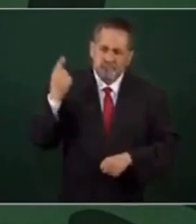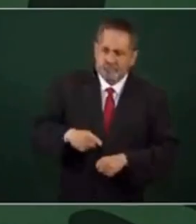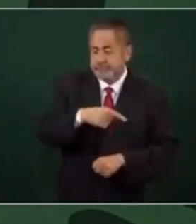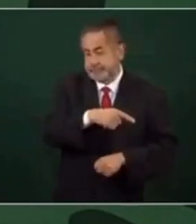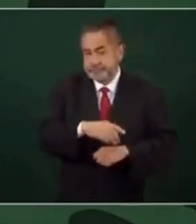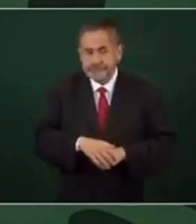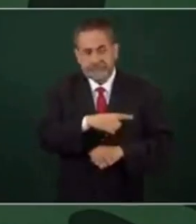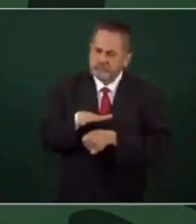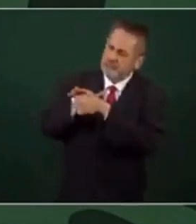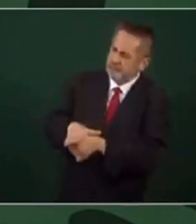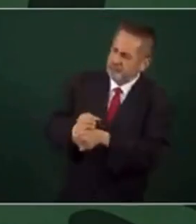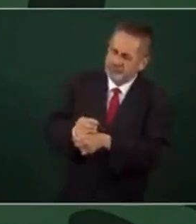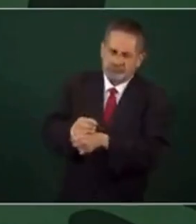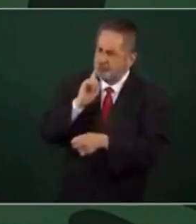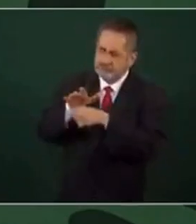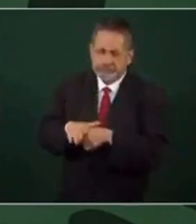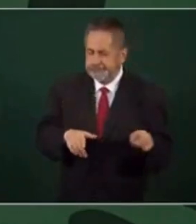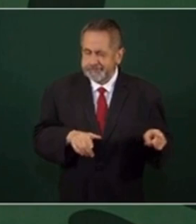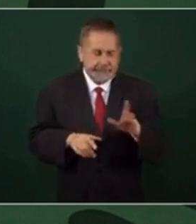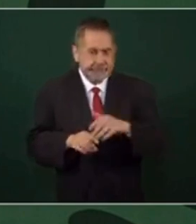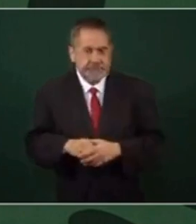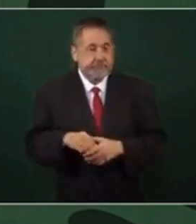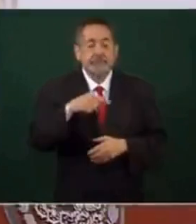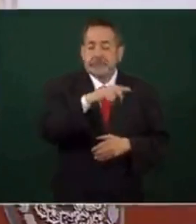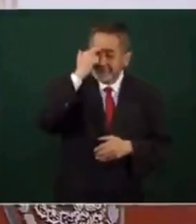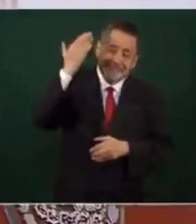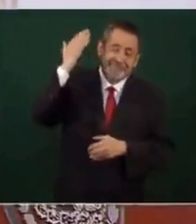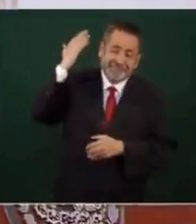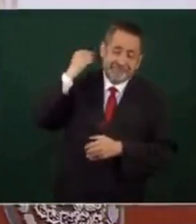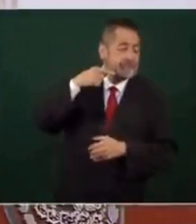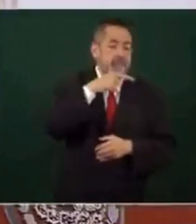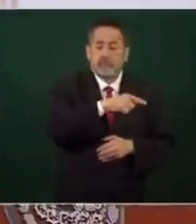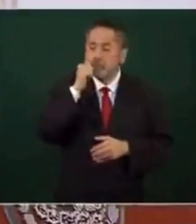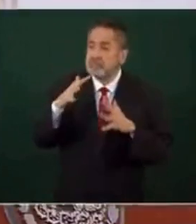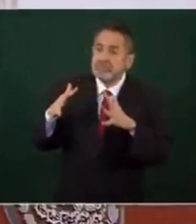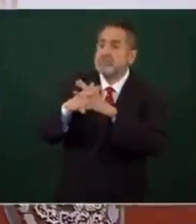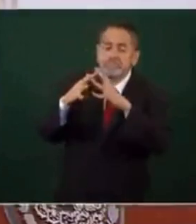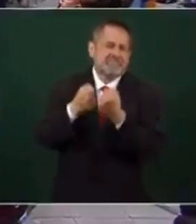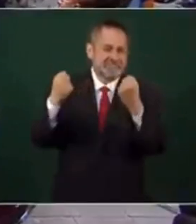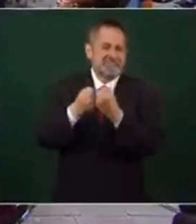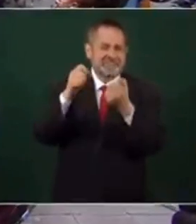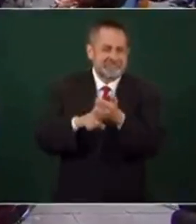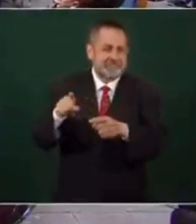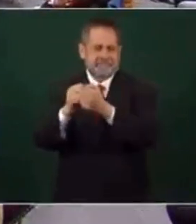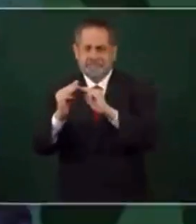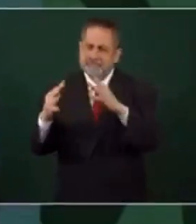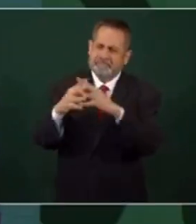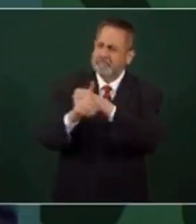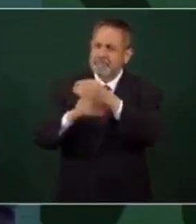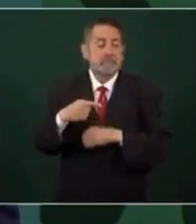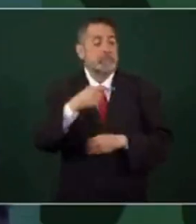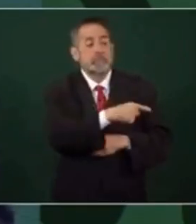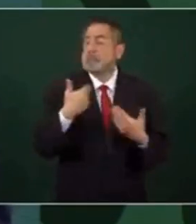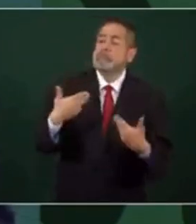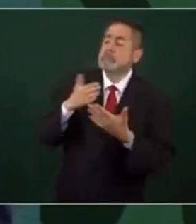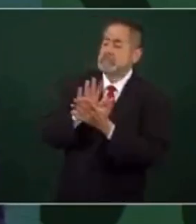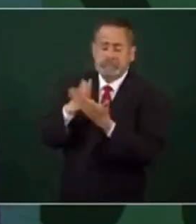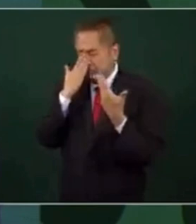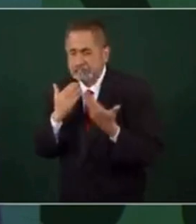autoritarios, represores, hablábamos de que aplaudían la guerra que desató Calderón y los medios